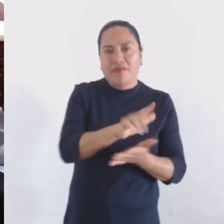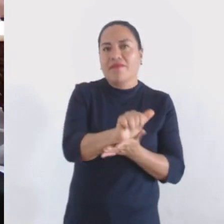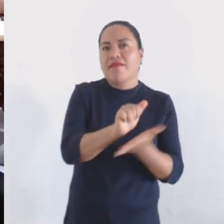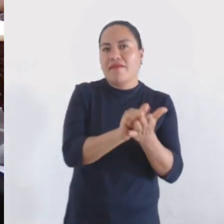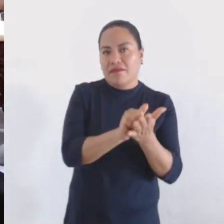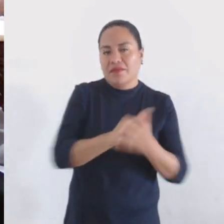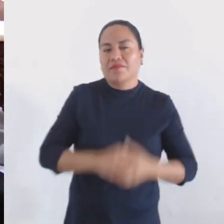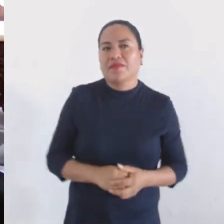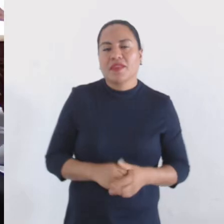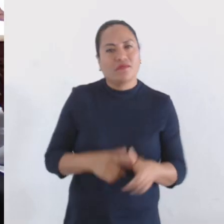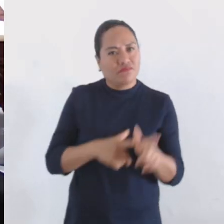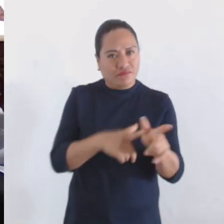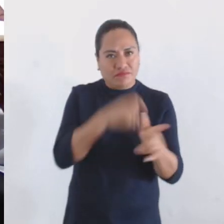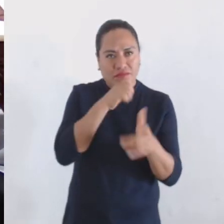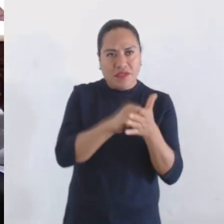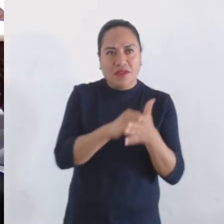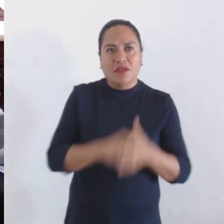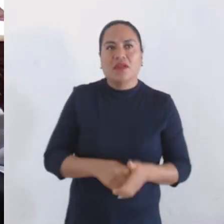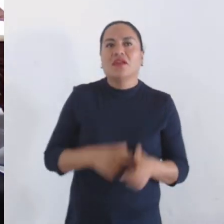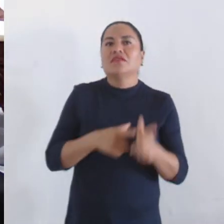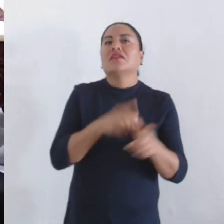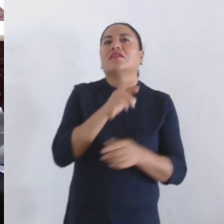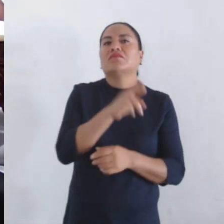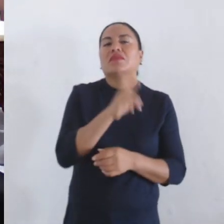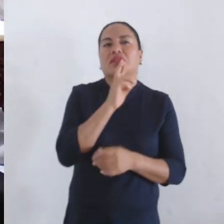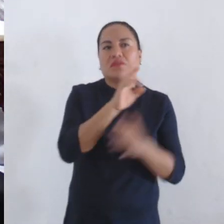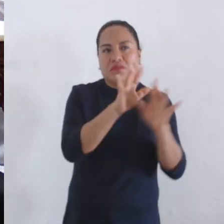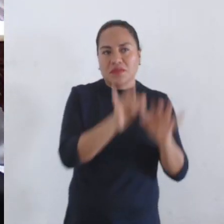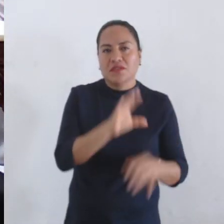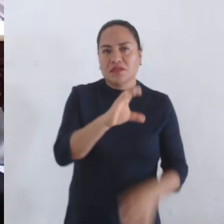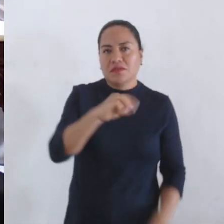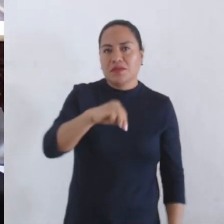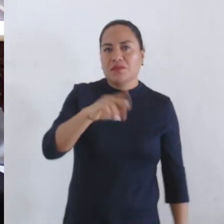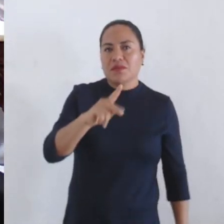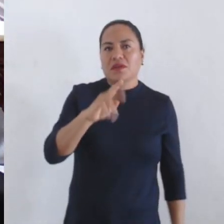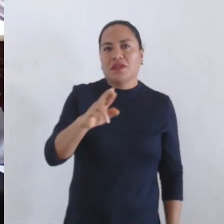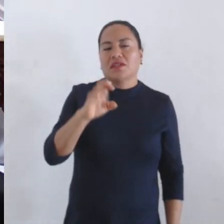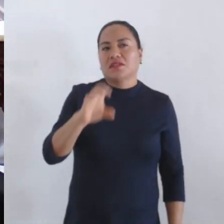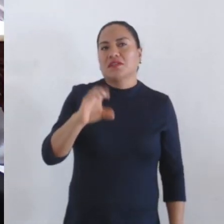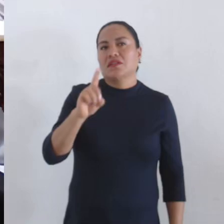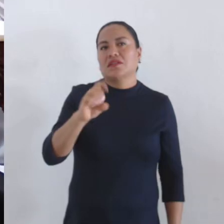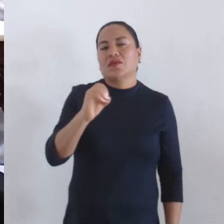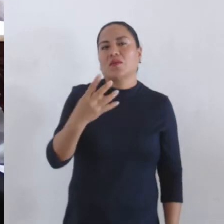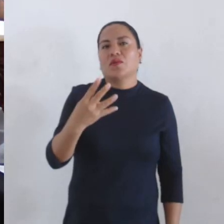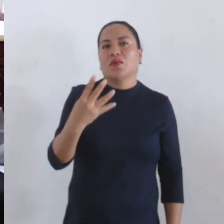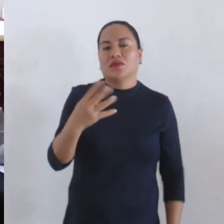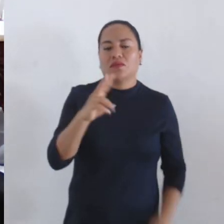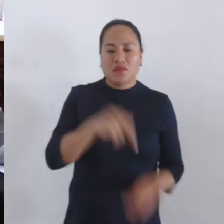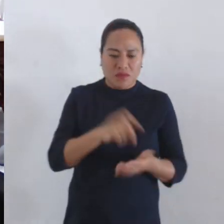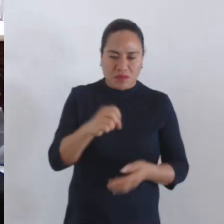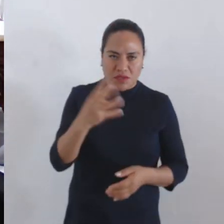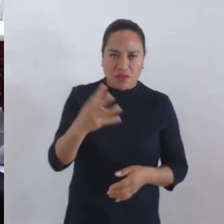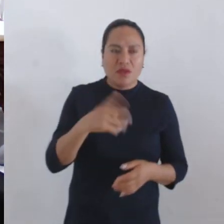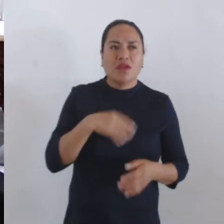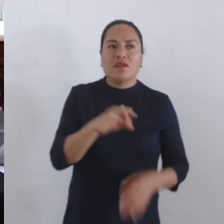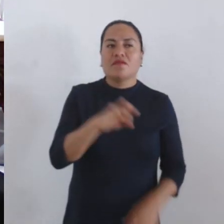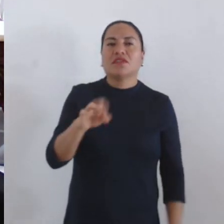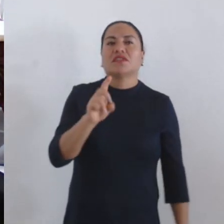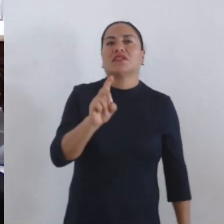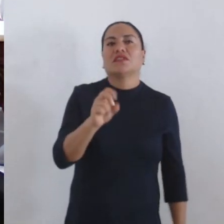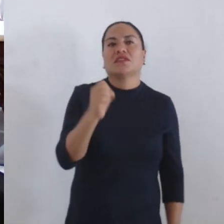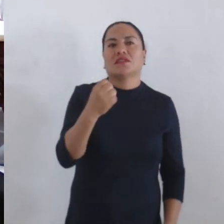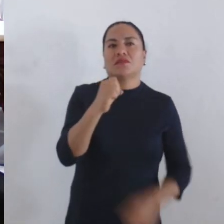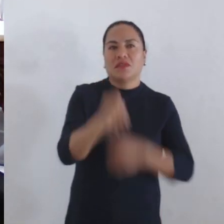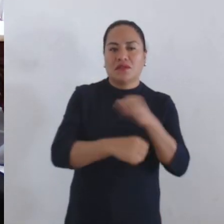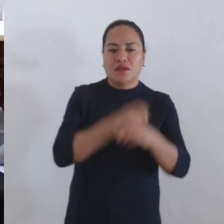Continúe, secretaria. El siguiente dictamen es con números M y CVP RCD 04-2024, de fecha 30 de septiembre